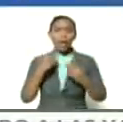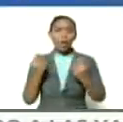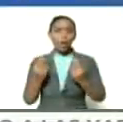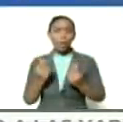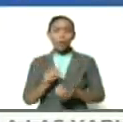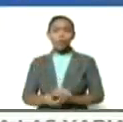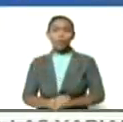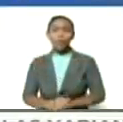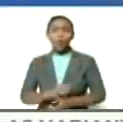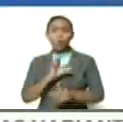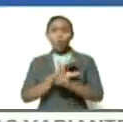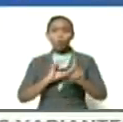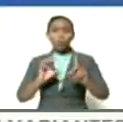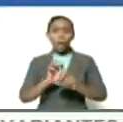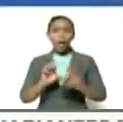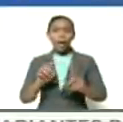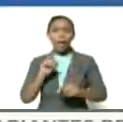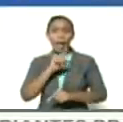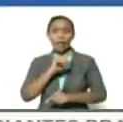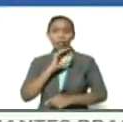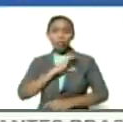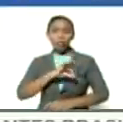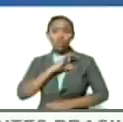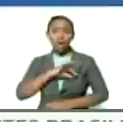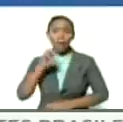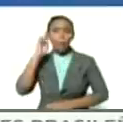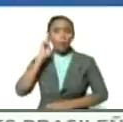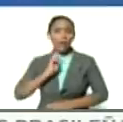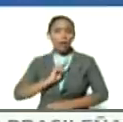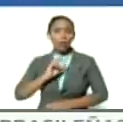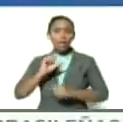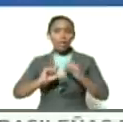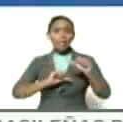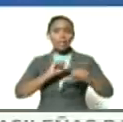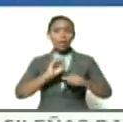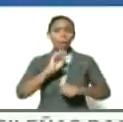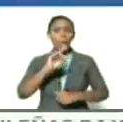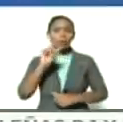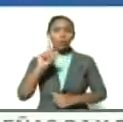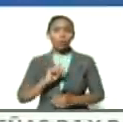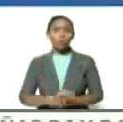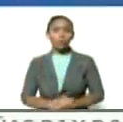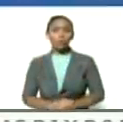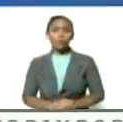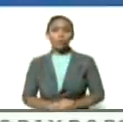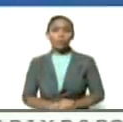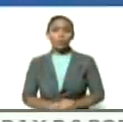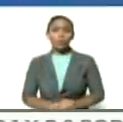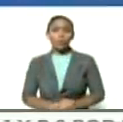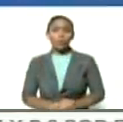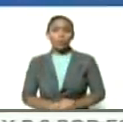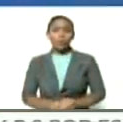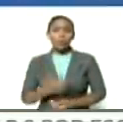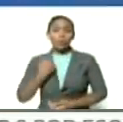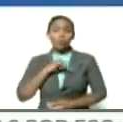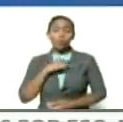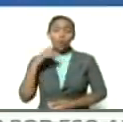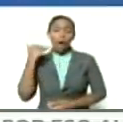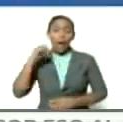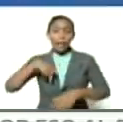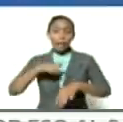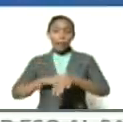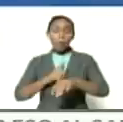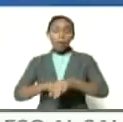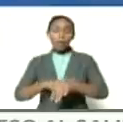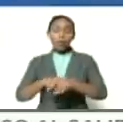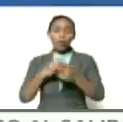cultural el socialismo bolivariano del siglo XXI estamos en este momento en un